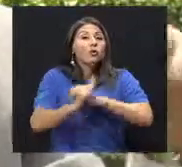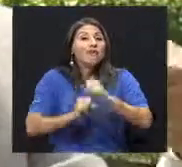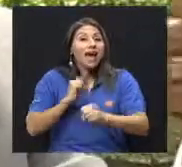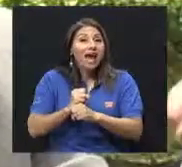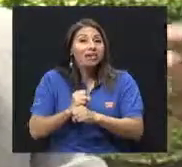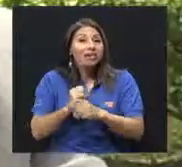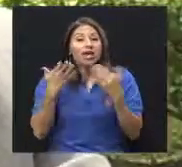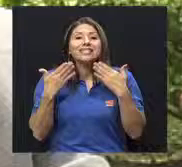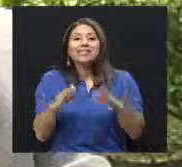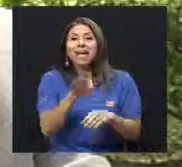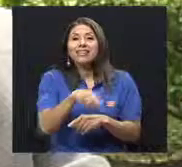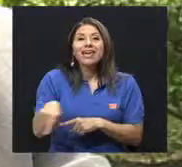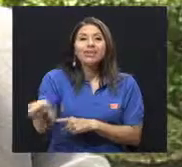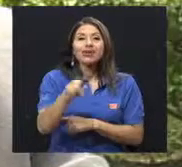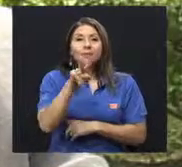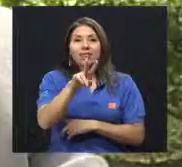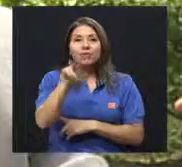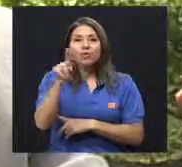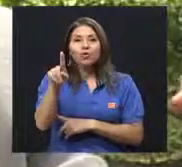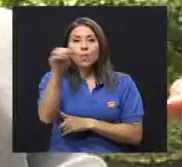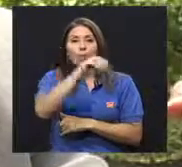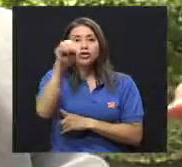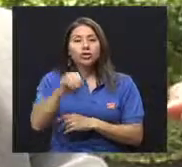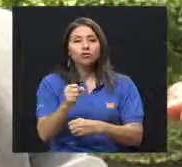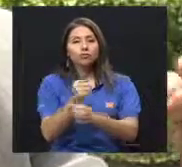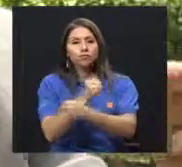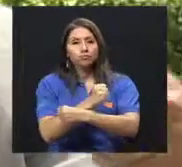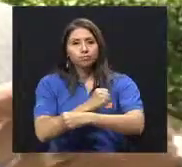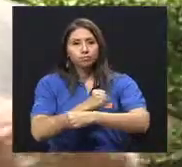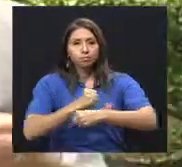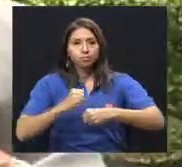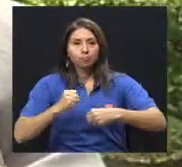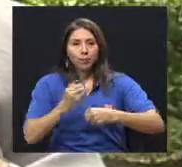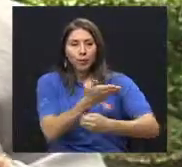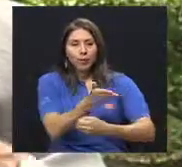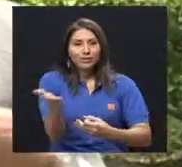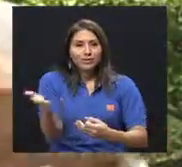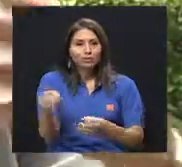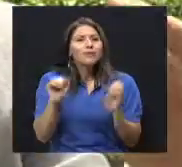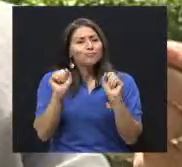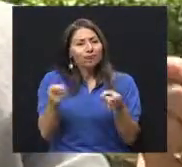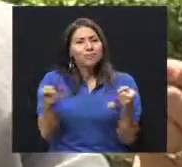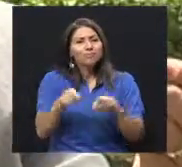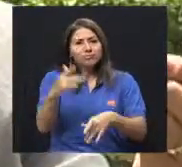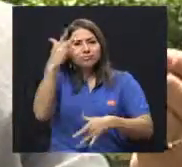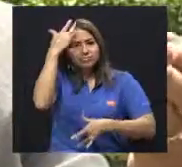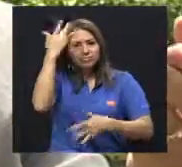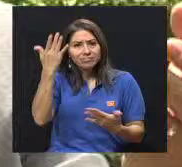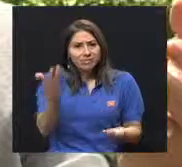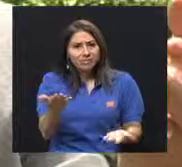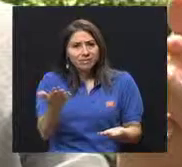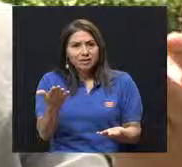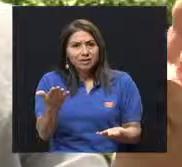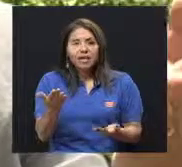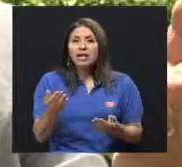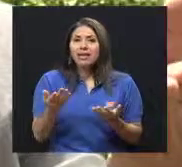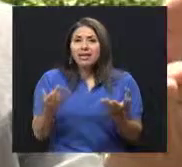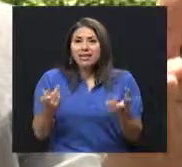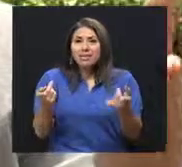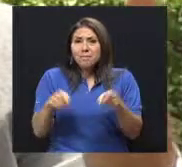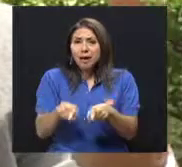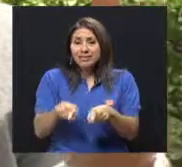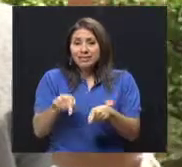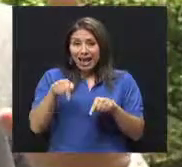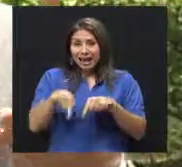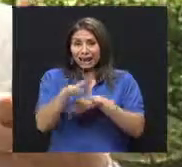Y dijimos que la obesidad es uno de los factores, ¿verdad? ¿Qué puede pasar en un país